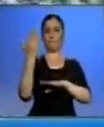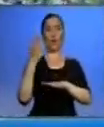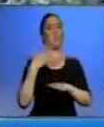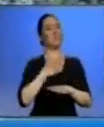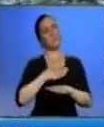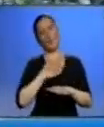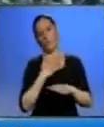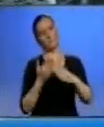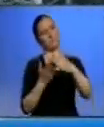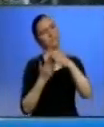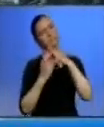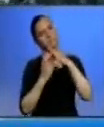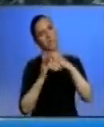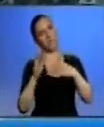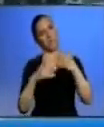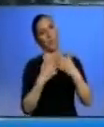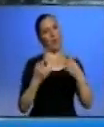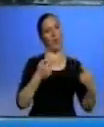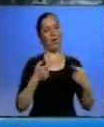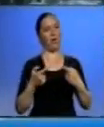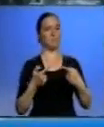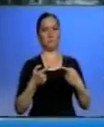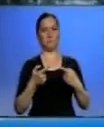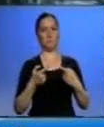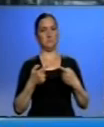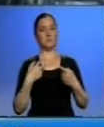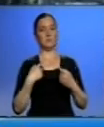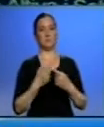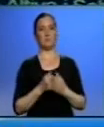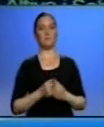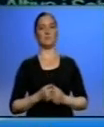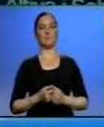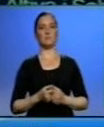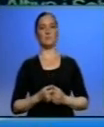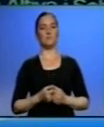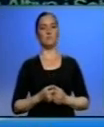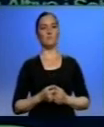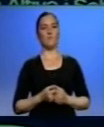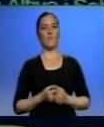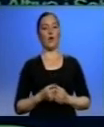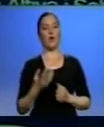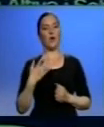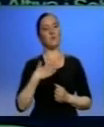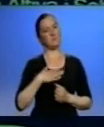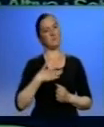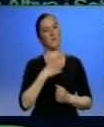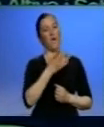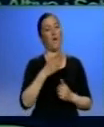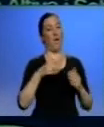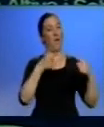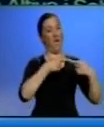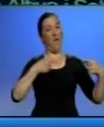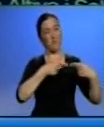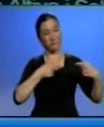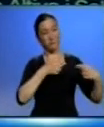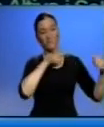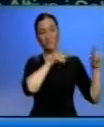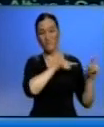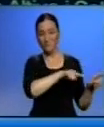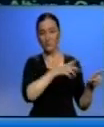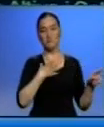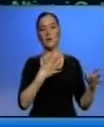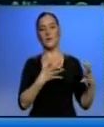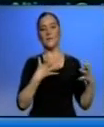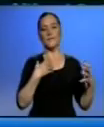durante la marcha a la que paralelamente participaran sectores de oposición. Quieren sembrarnos la desazón, quieren sembrarnos la